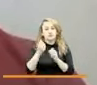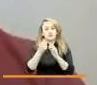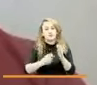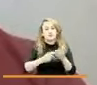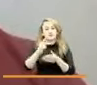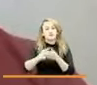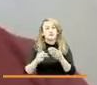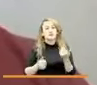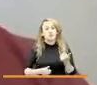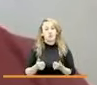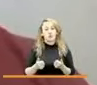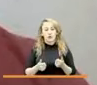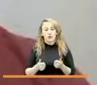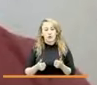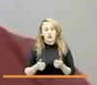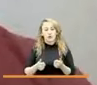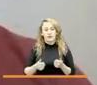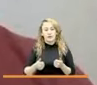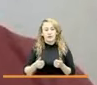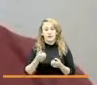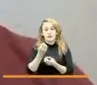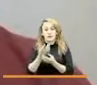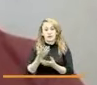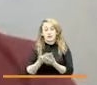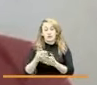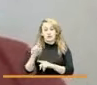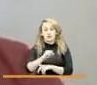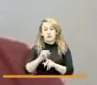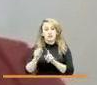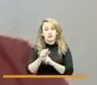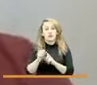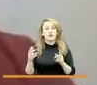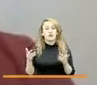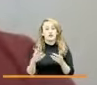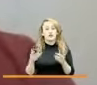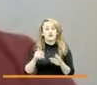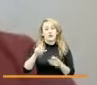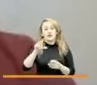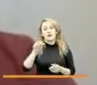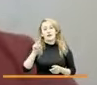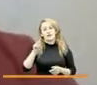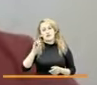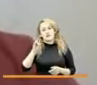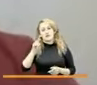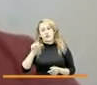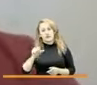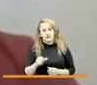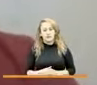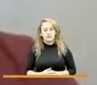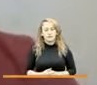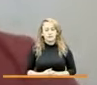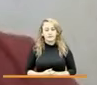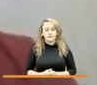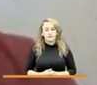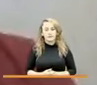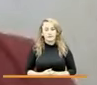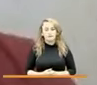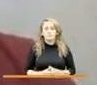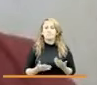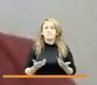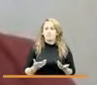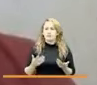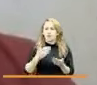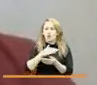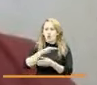un pavimento de infraestructura social en el corregimiento de Minabris y todo ese tipo